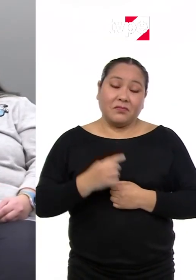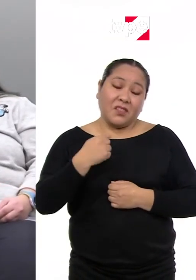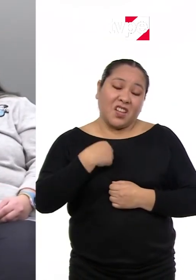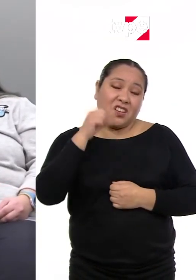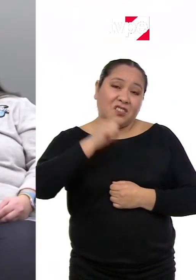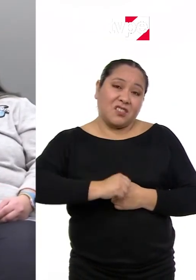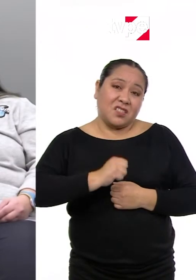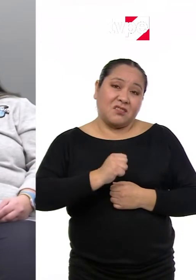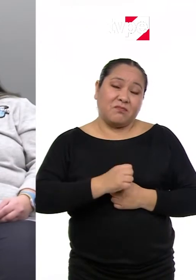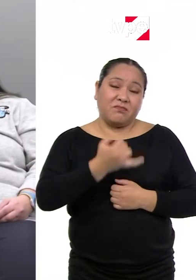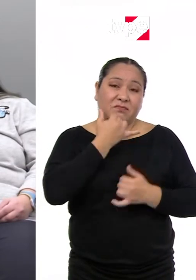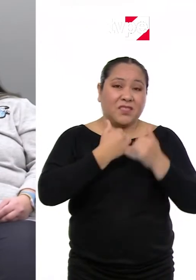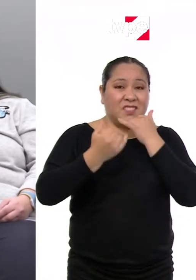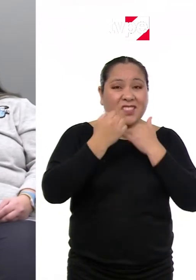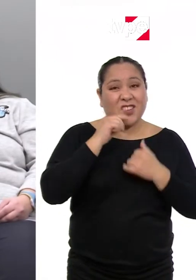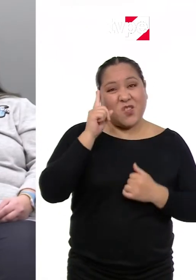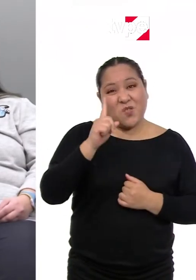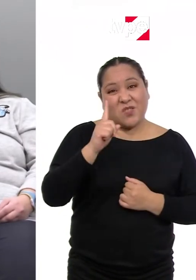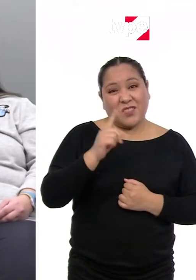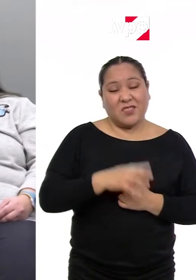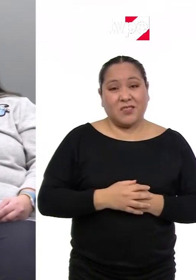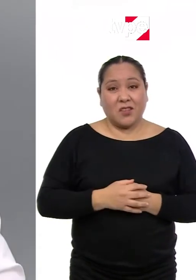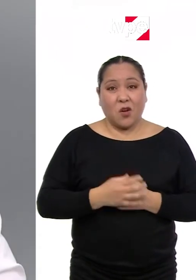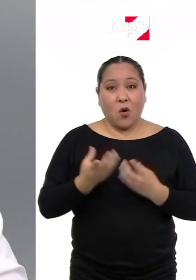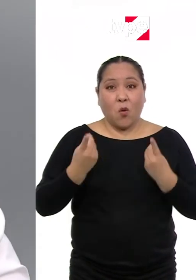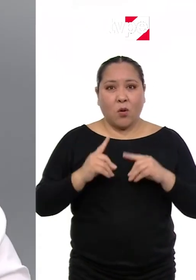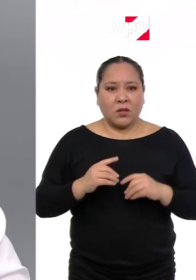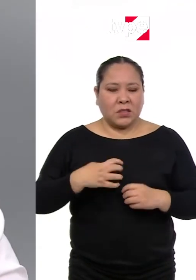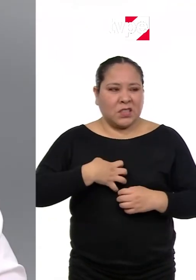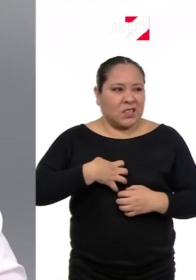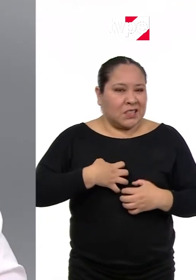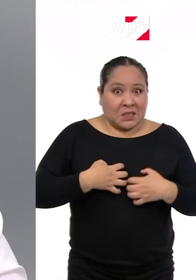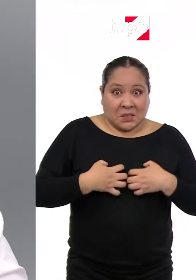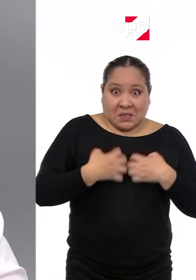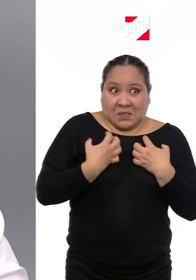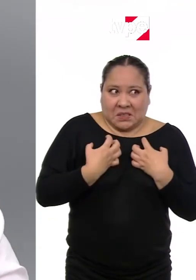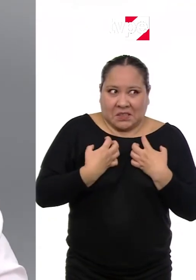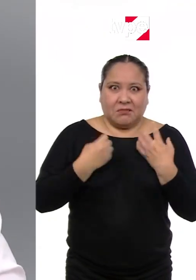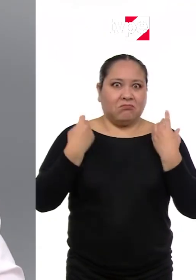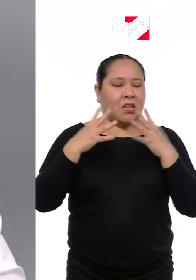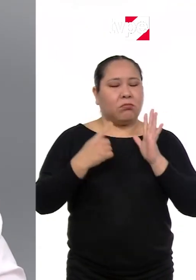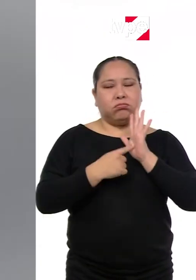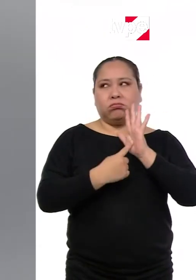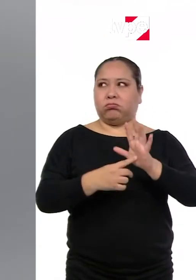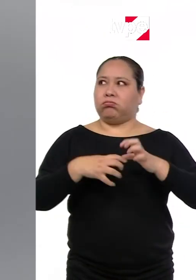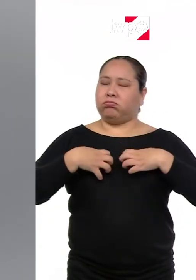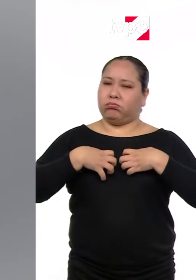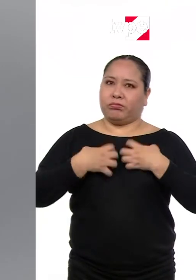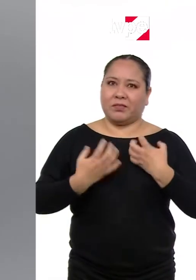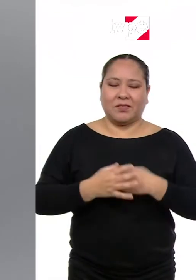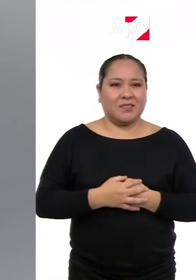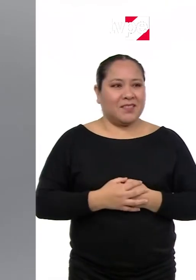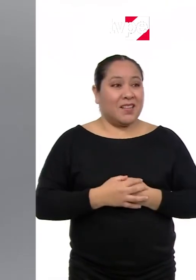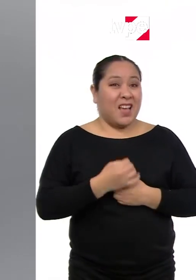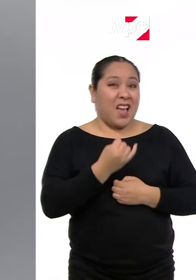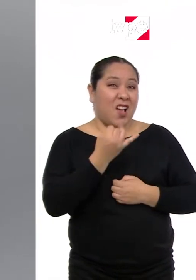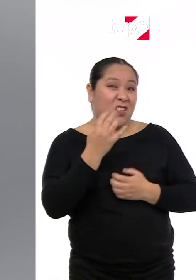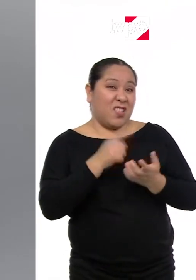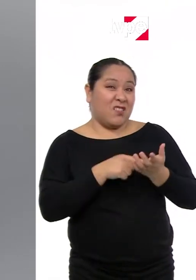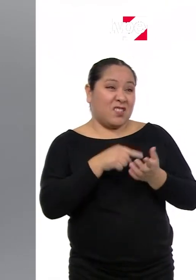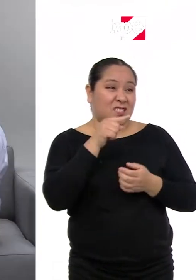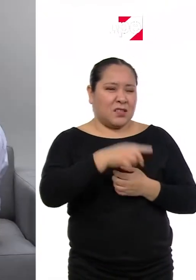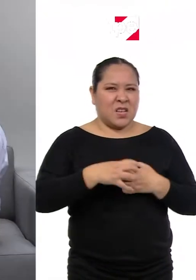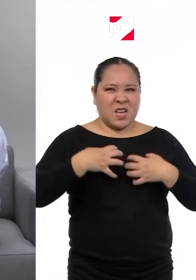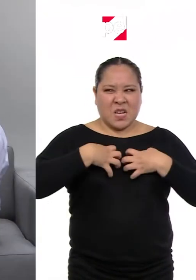Pues yo sí, yo tengo uno y es que cuando saco el carácter, lo saca. A veces es un